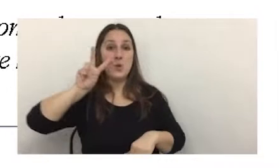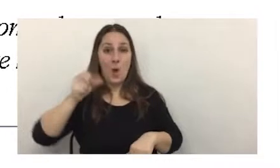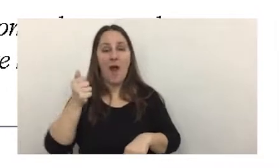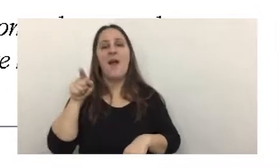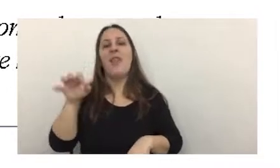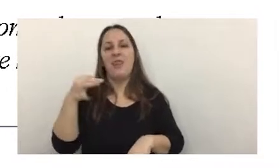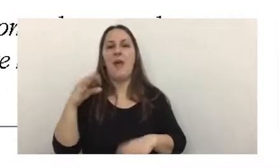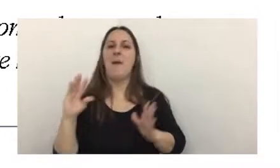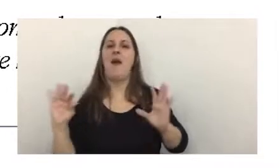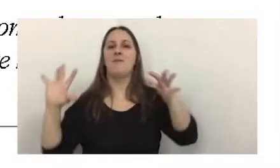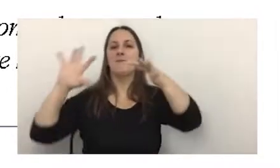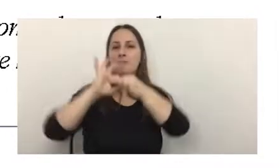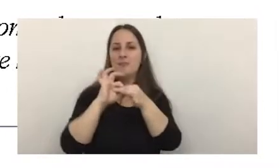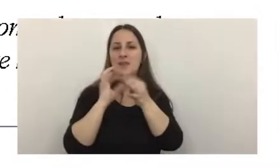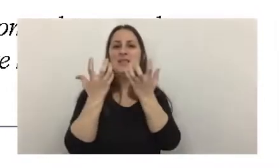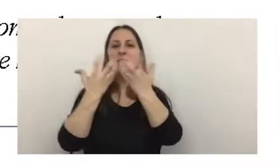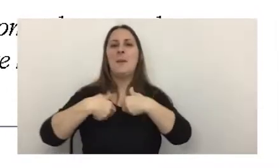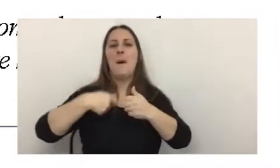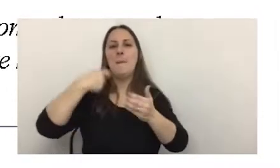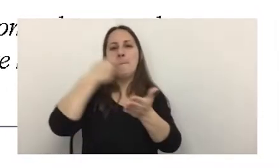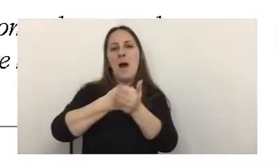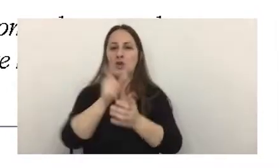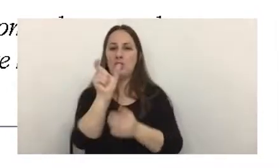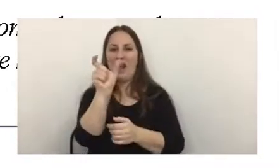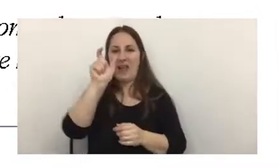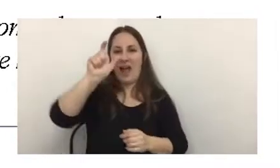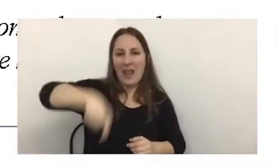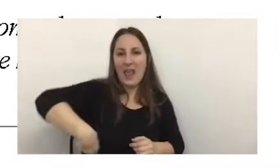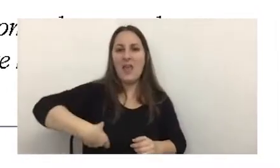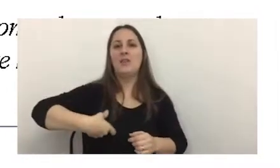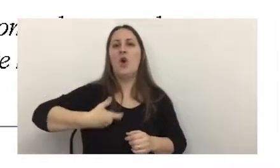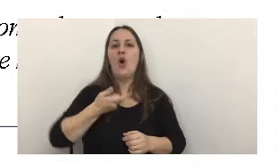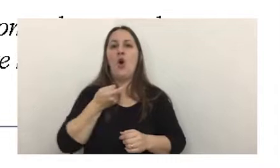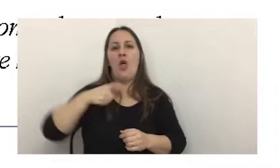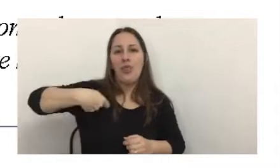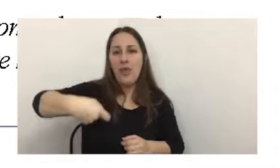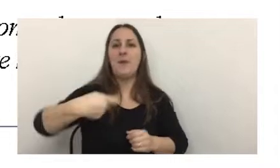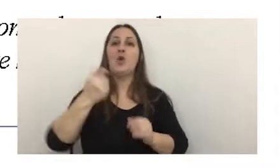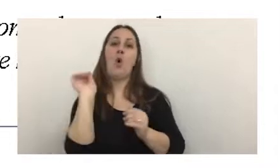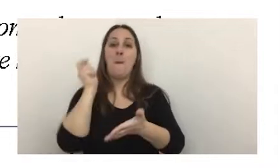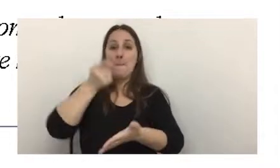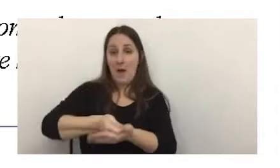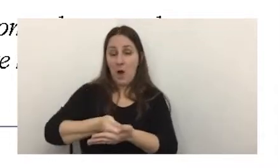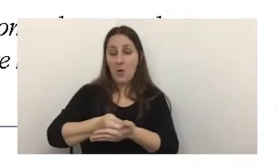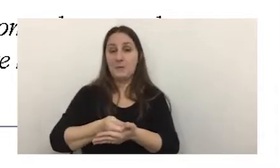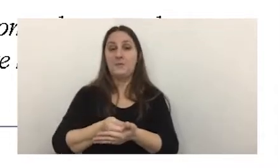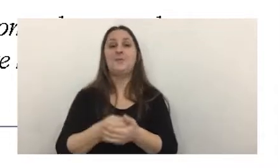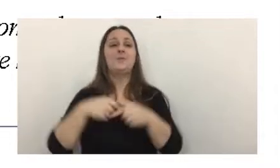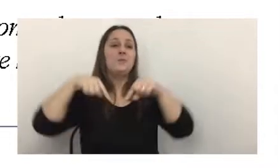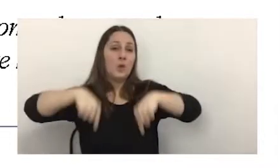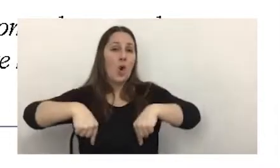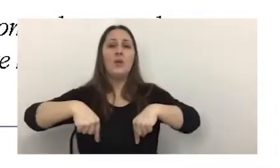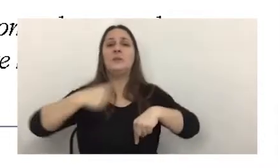encuentra adherido a sistemas de pago con tarjetas de crédito, tarjetas de compra y o pago, que hoy por hoy sería